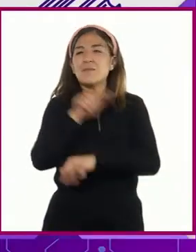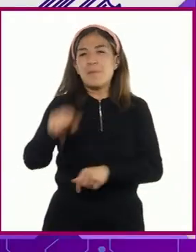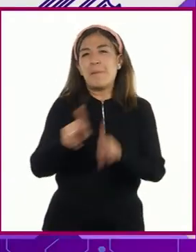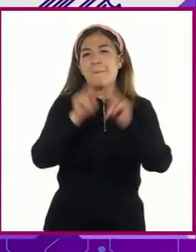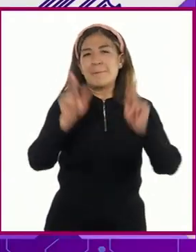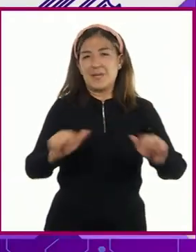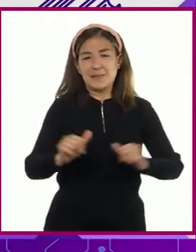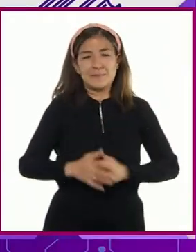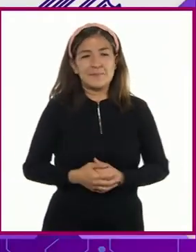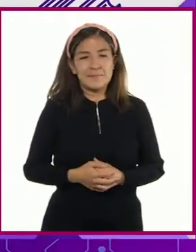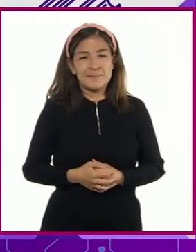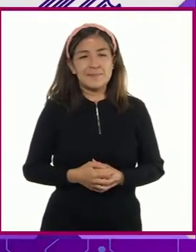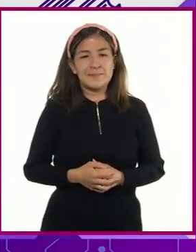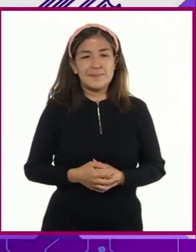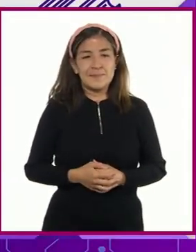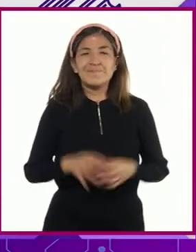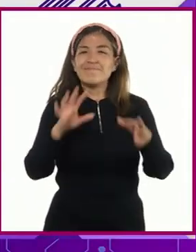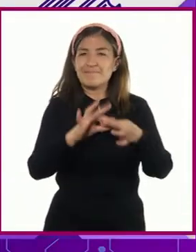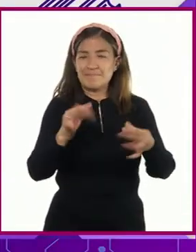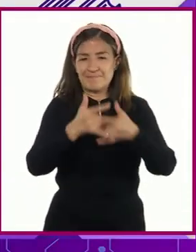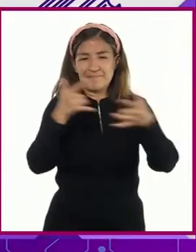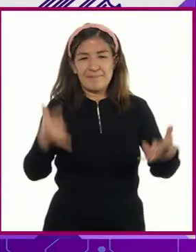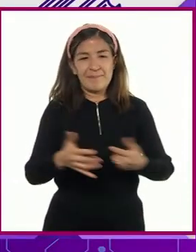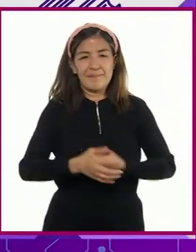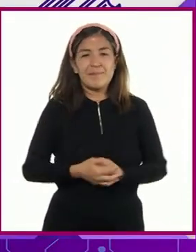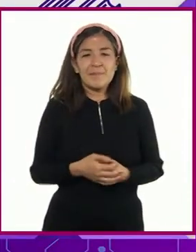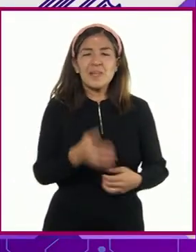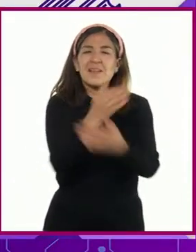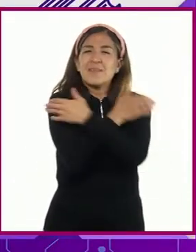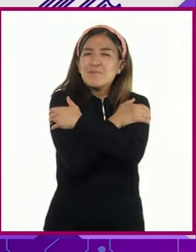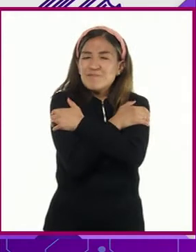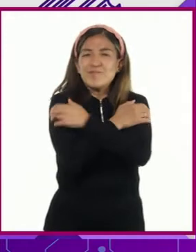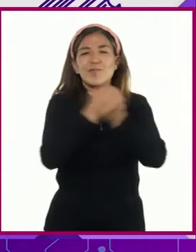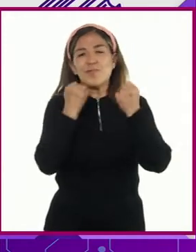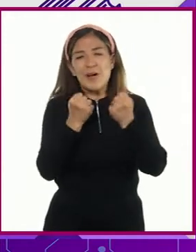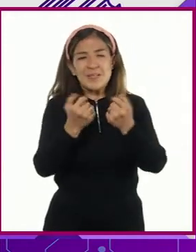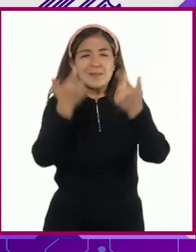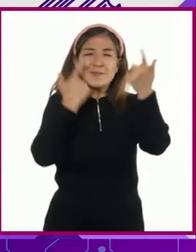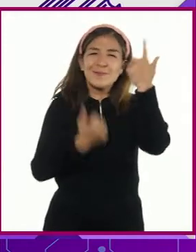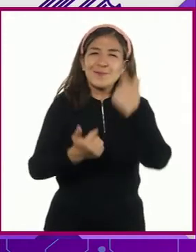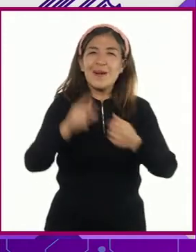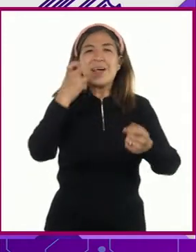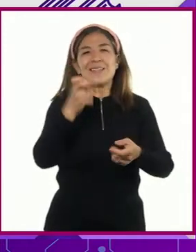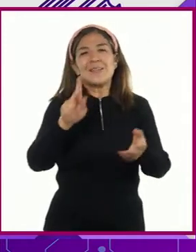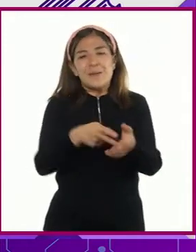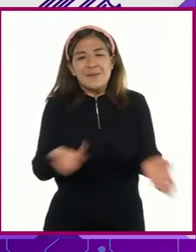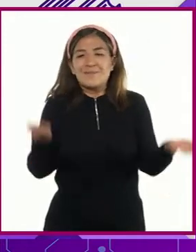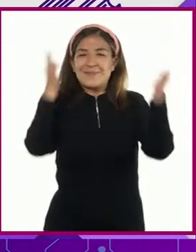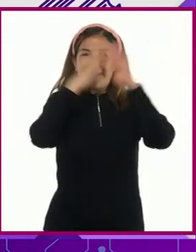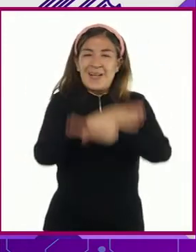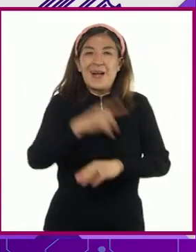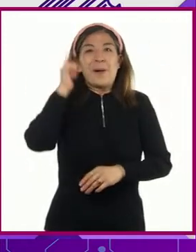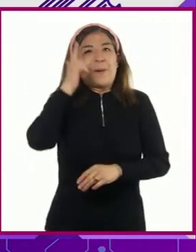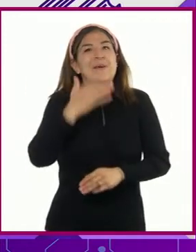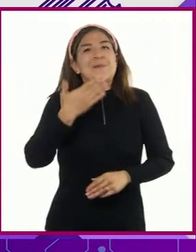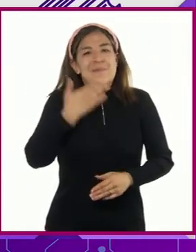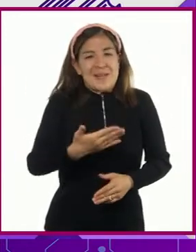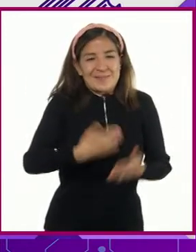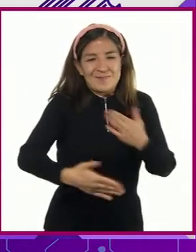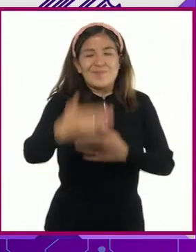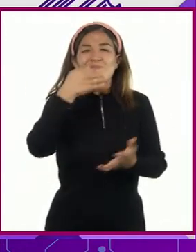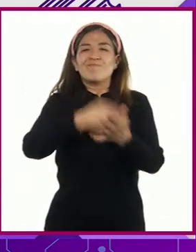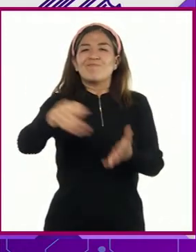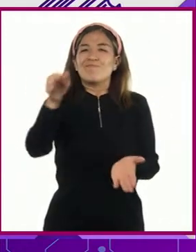Nos abrazamos muy fuerte y lloramos por la reconciliación. Es algo que nos llenó de esperanza, de valentía,